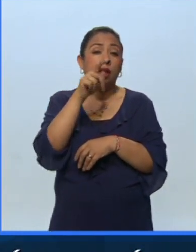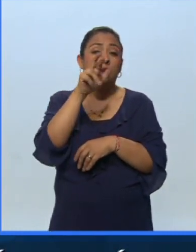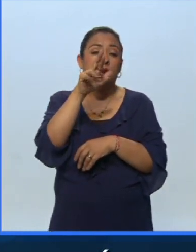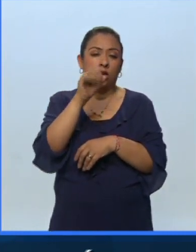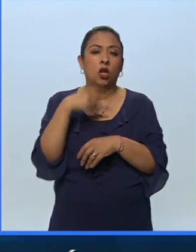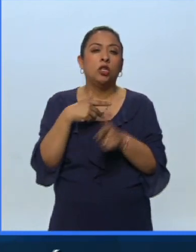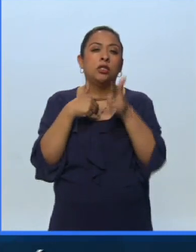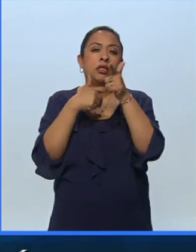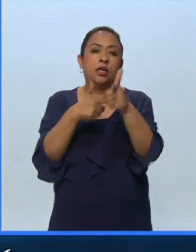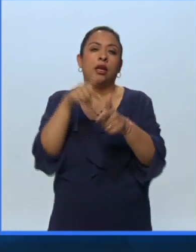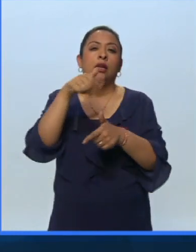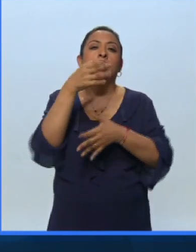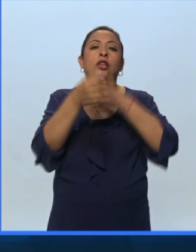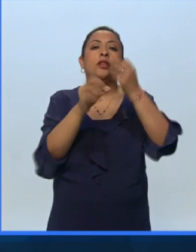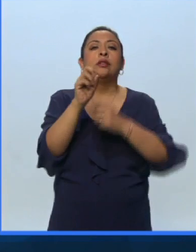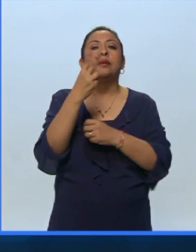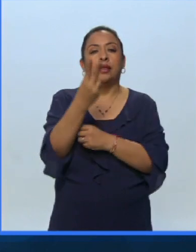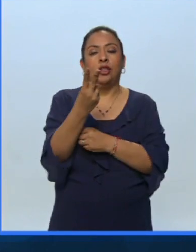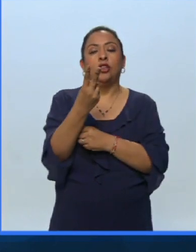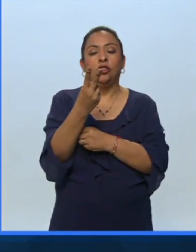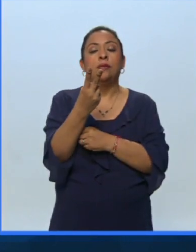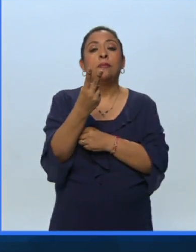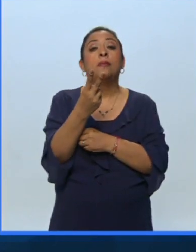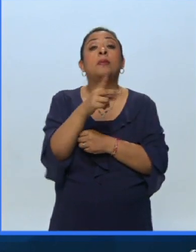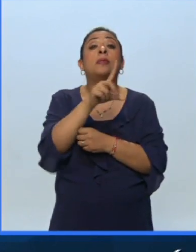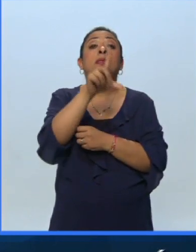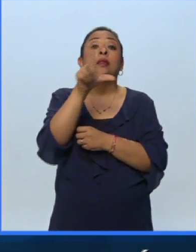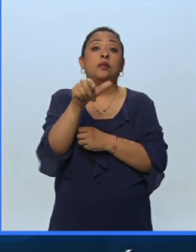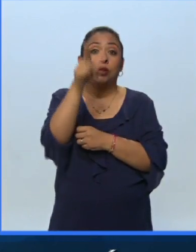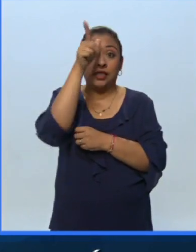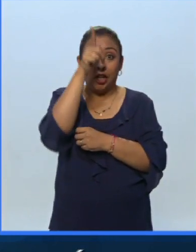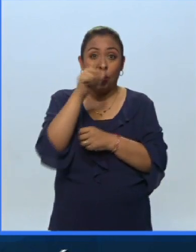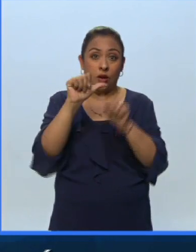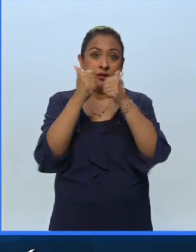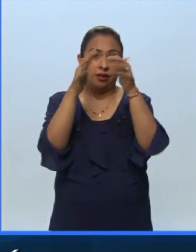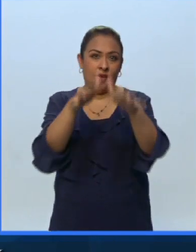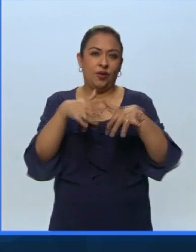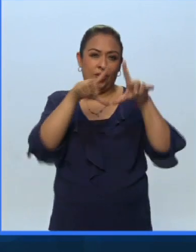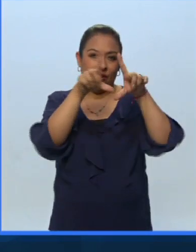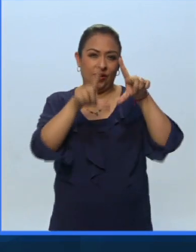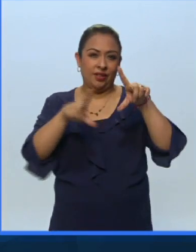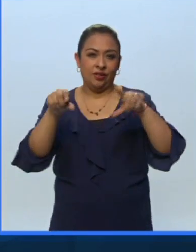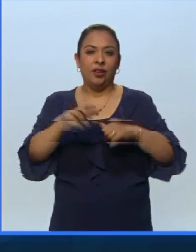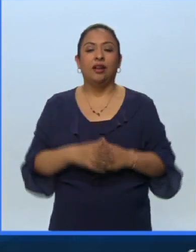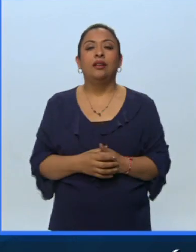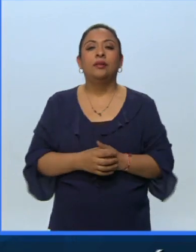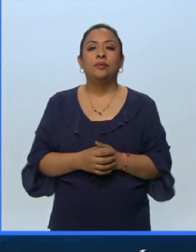sigan en Noticias 22 en Canal 22 a continuación las lunas del Auditorio Nacional